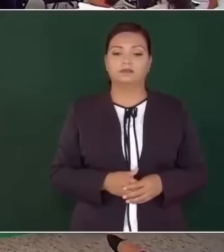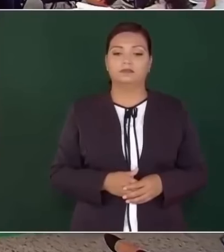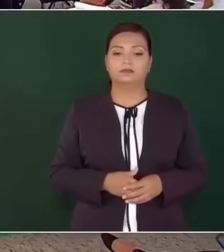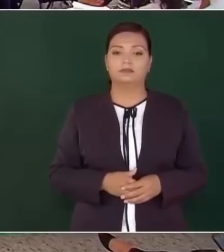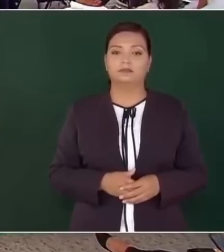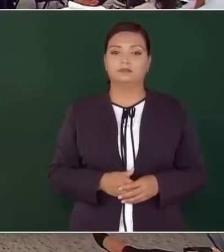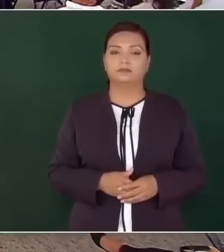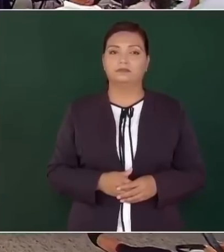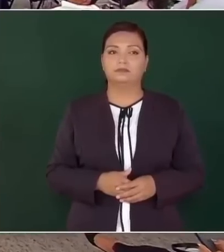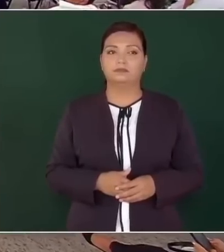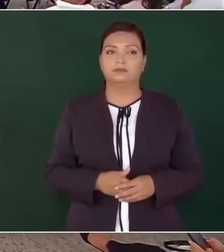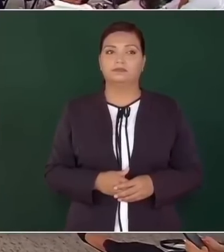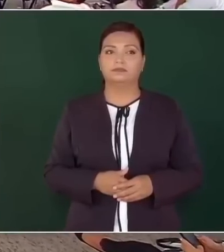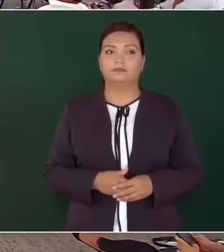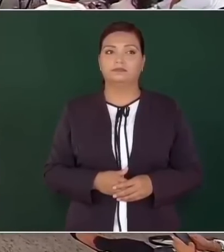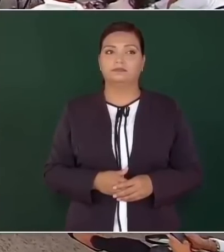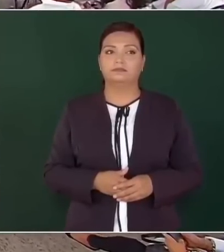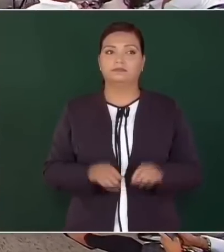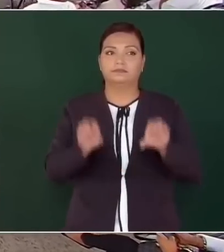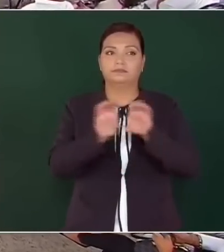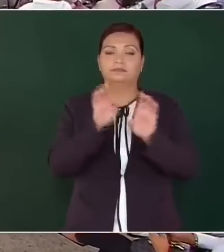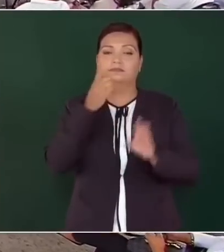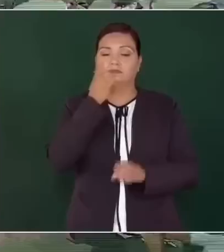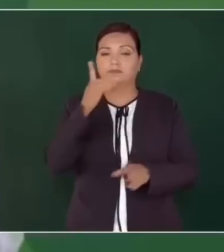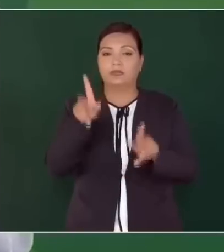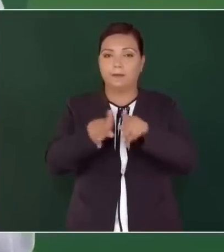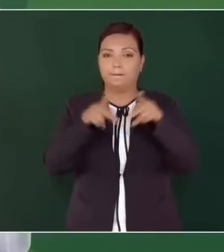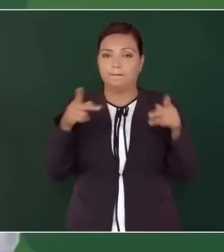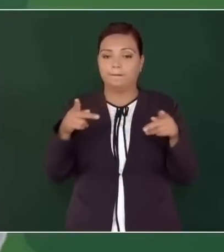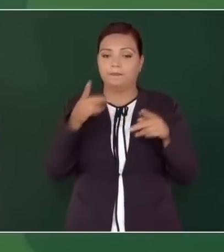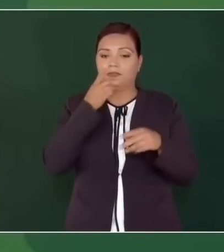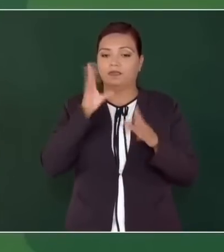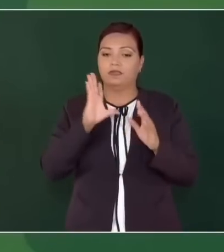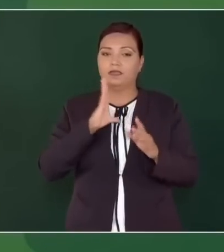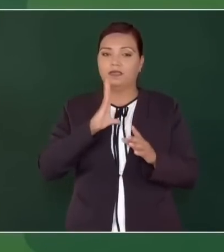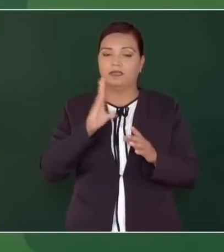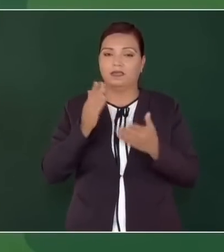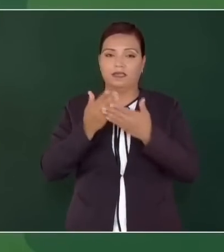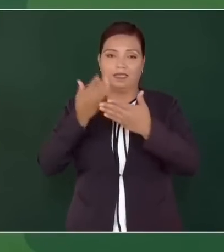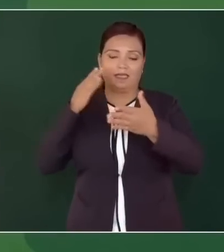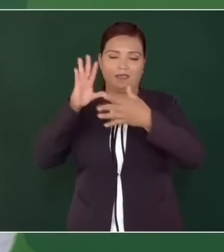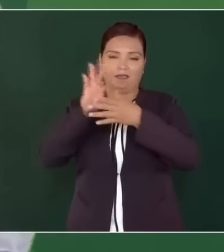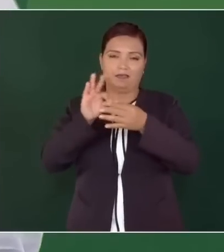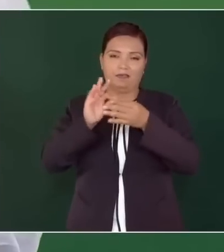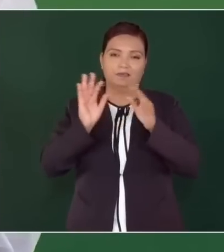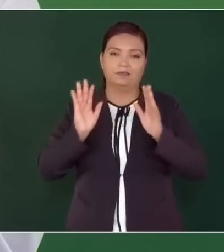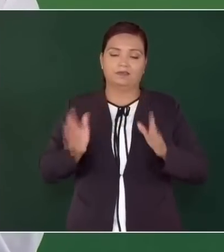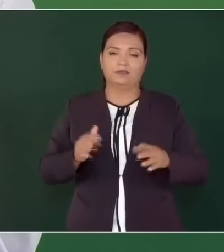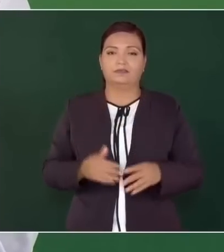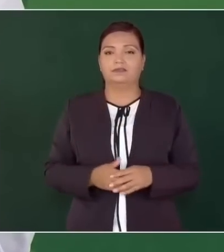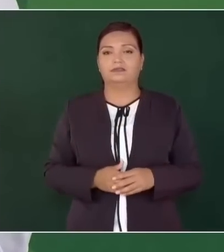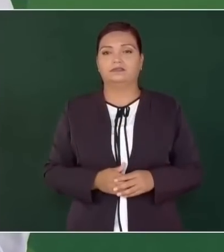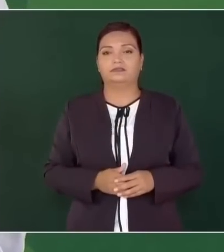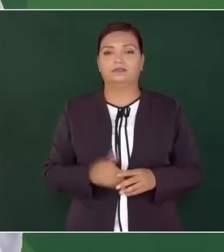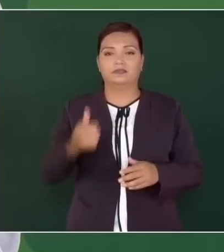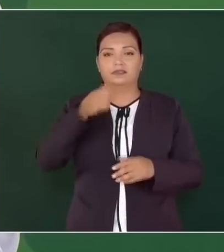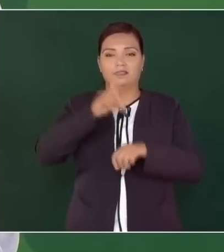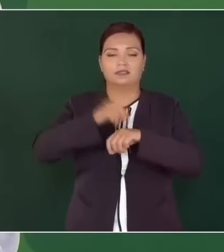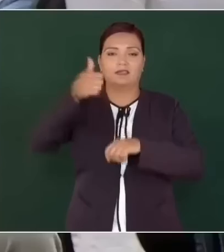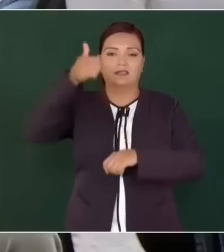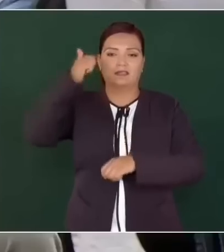Ya, como se dice en el periodismo, llevo un adelanto ayer,